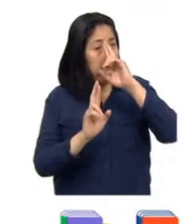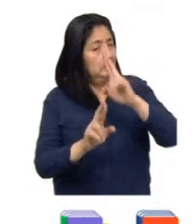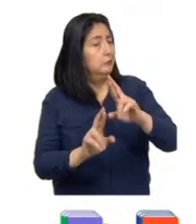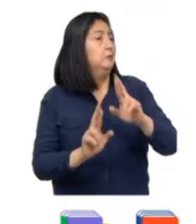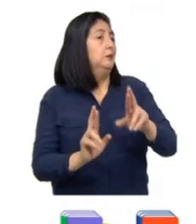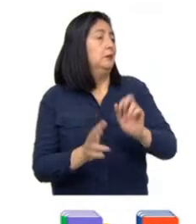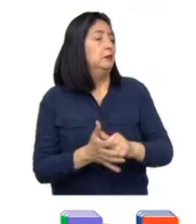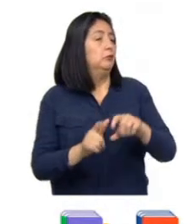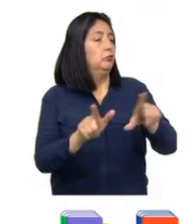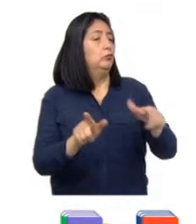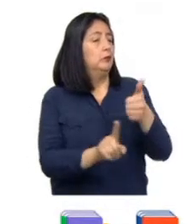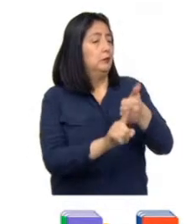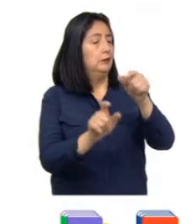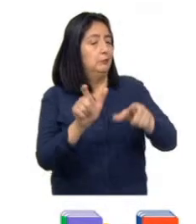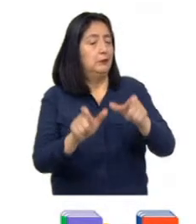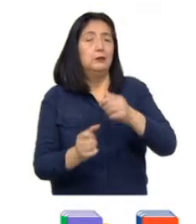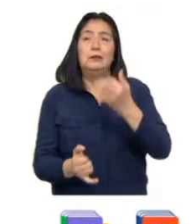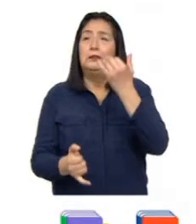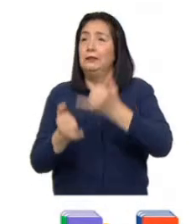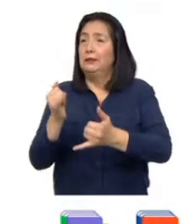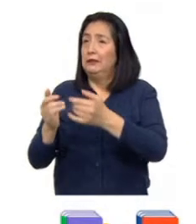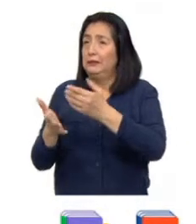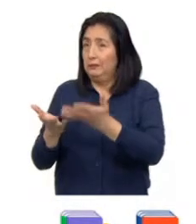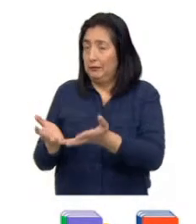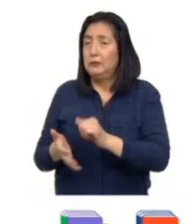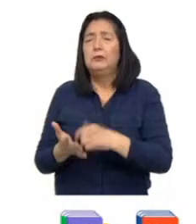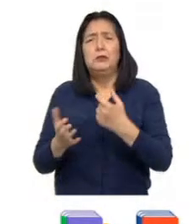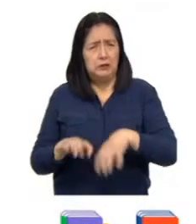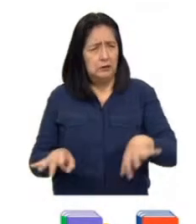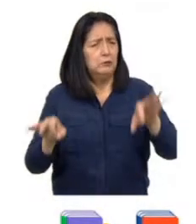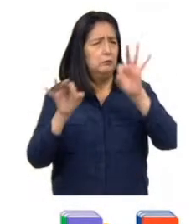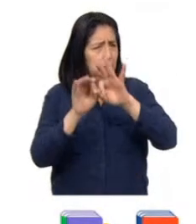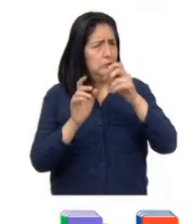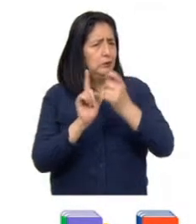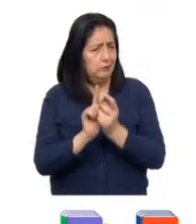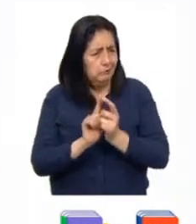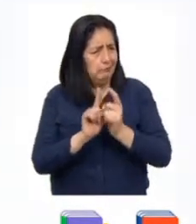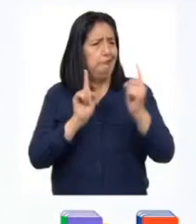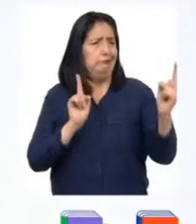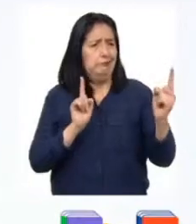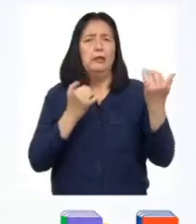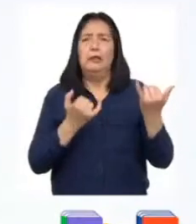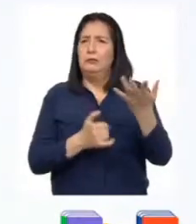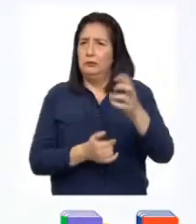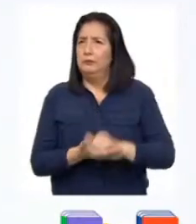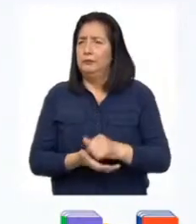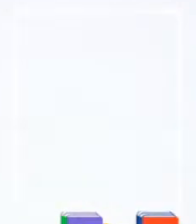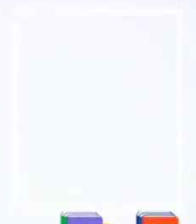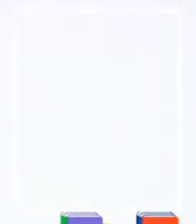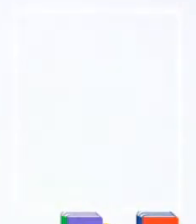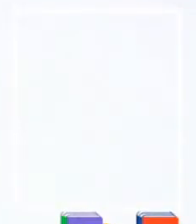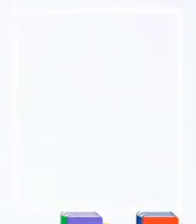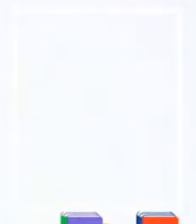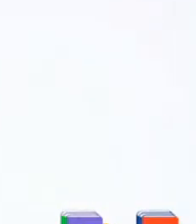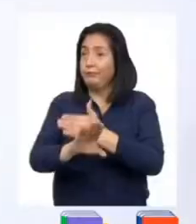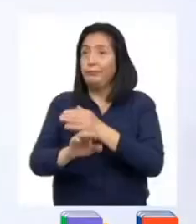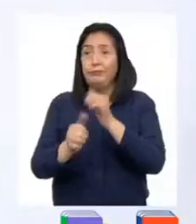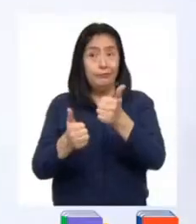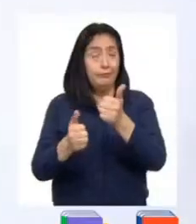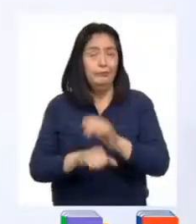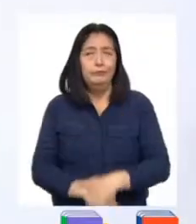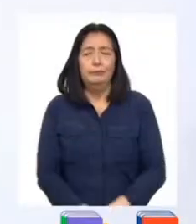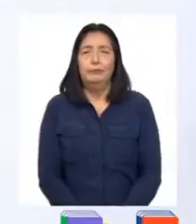cada uno y finalmente comprendimos por qué es importante el distanciamiento en la actualidad. Hemos avanzado bastante, ¿no es verdad?